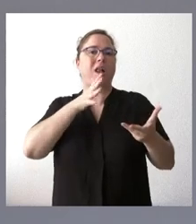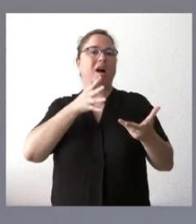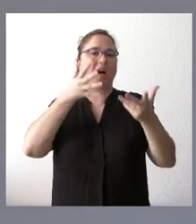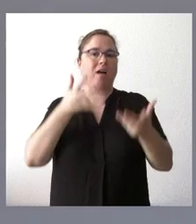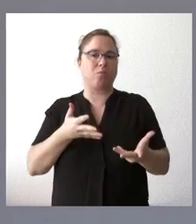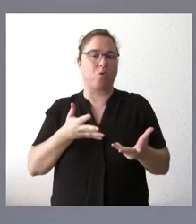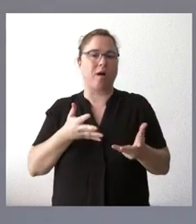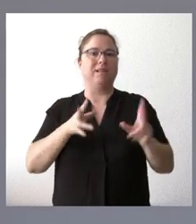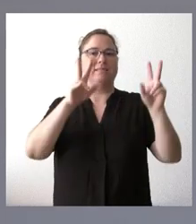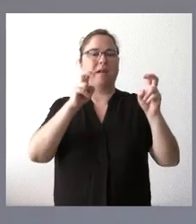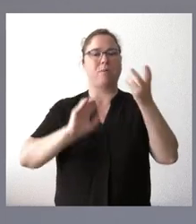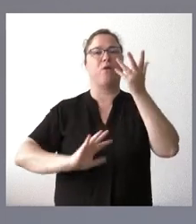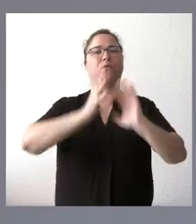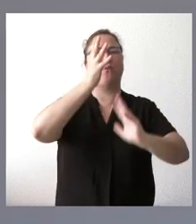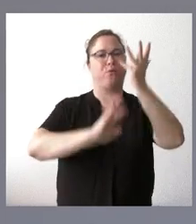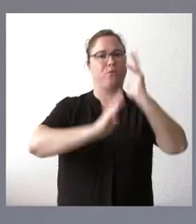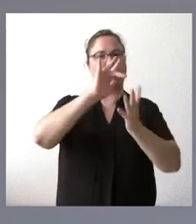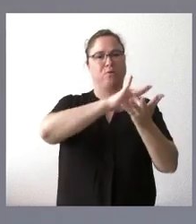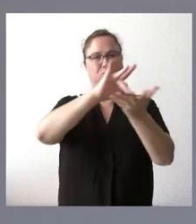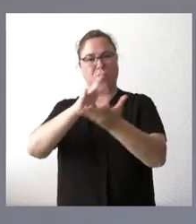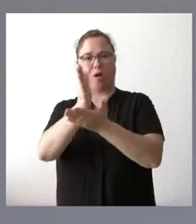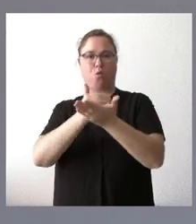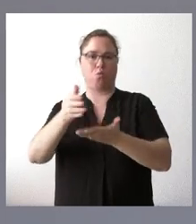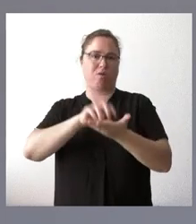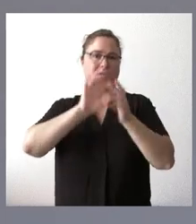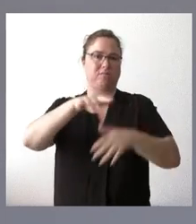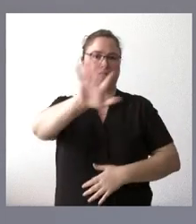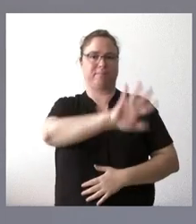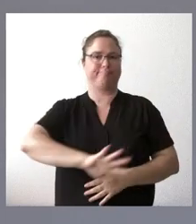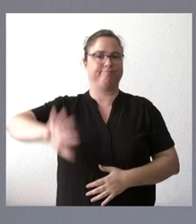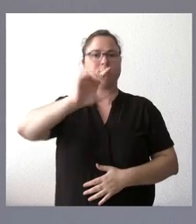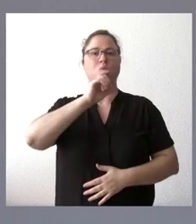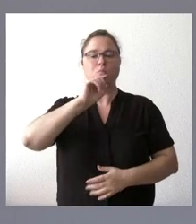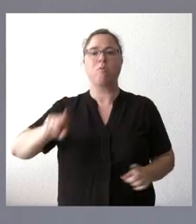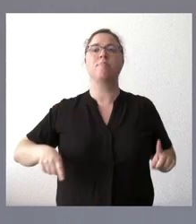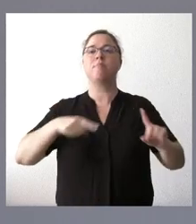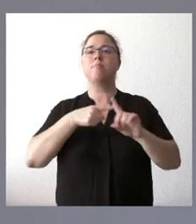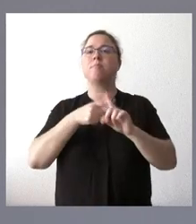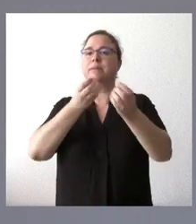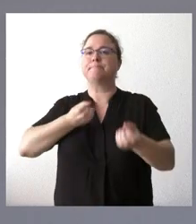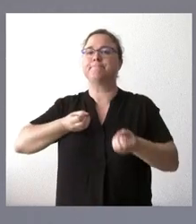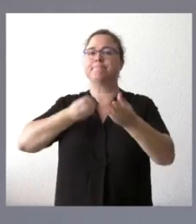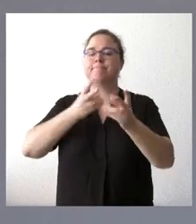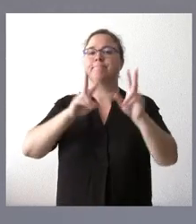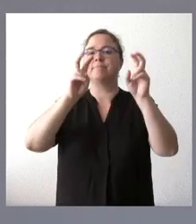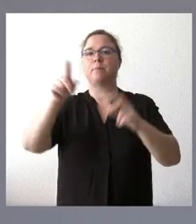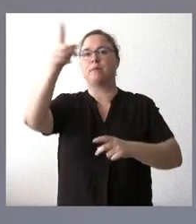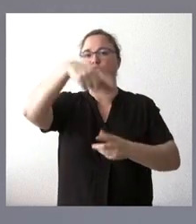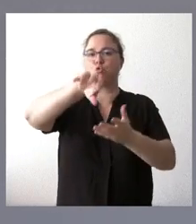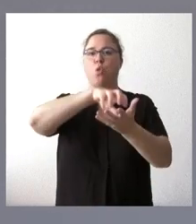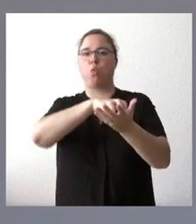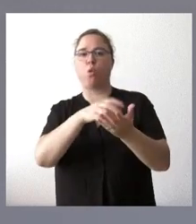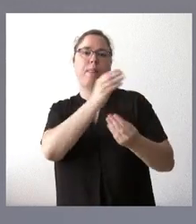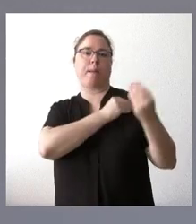de los incendios en la comunidad autónoma y también para las dudas y preguntas que ustedes deseen